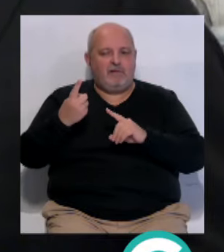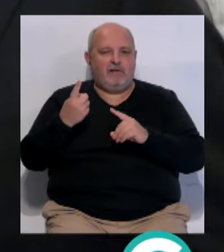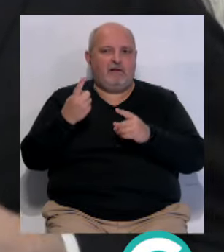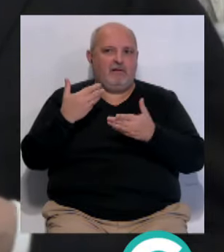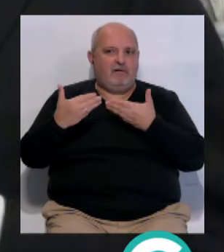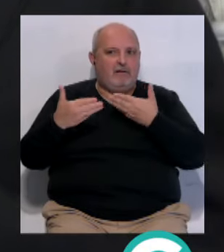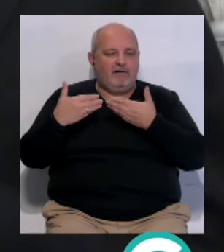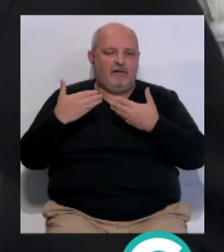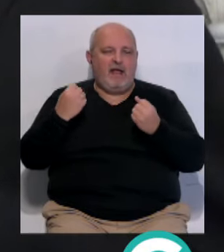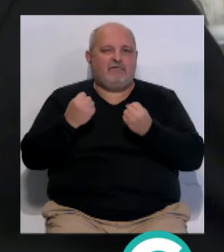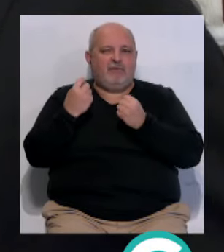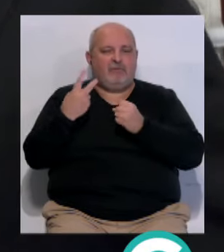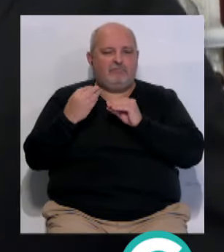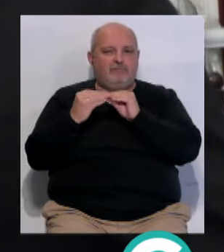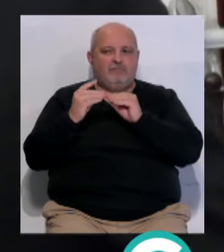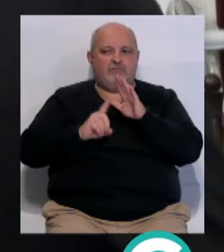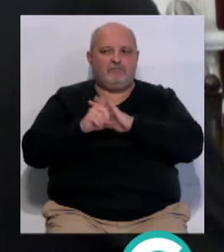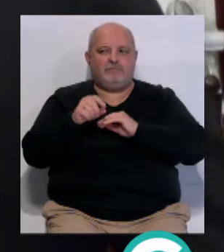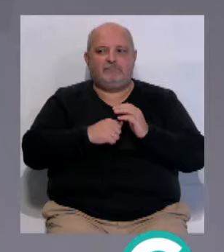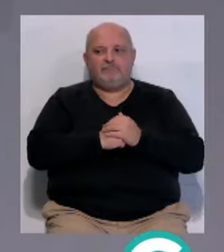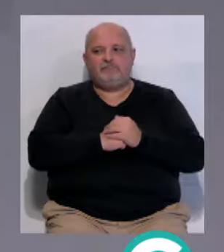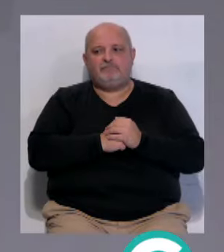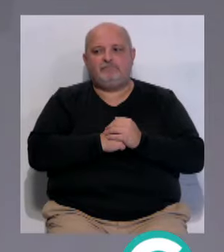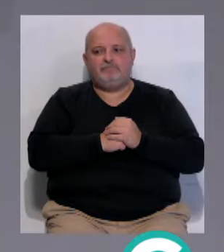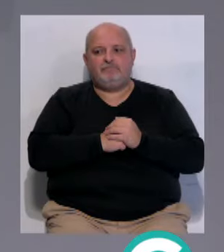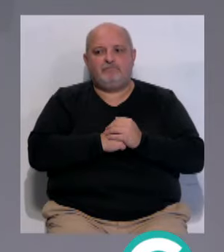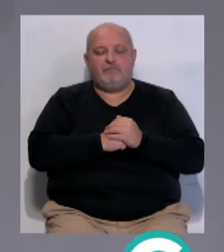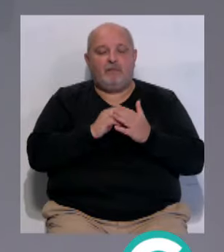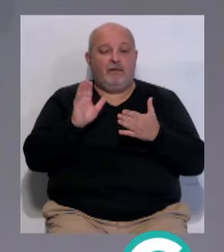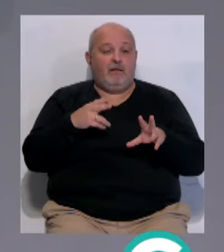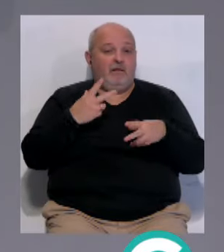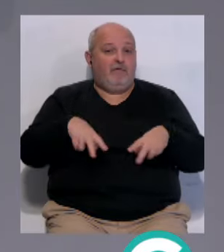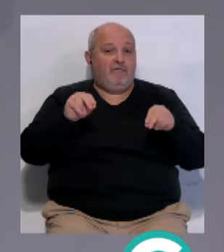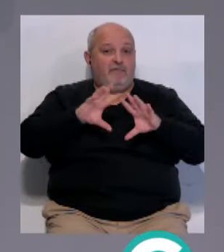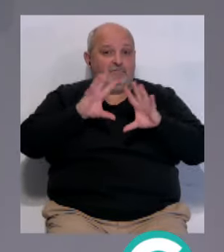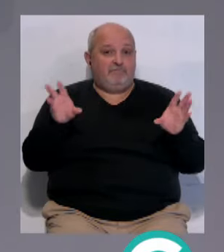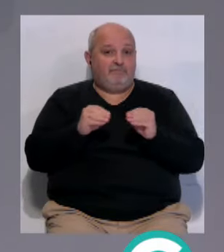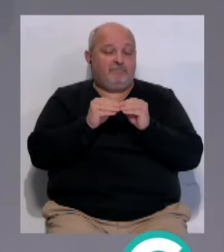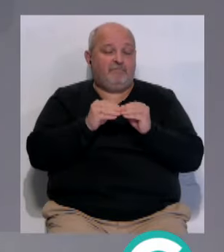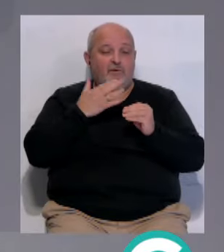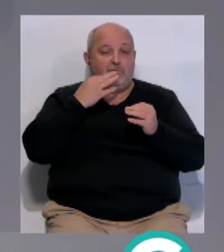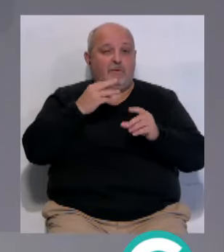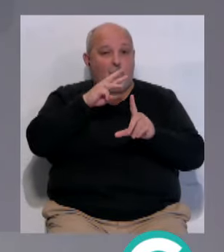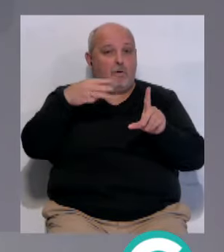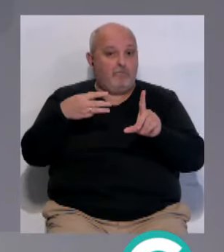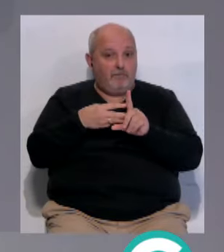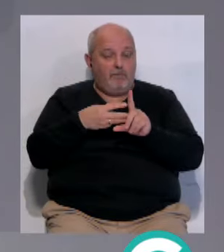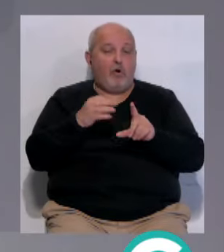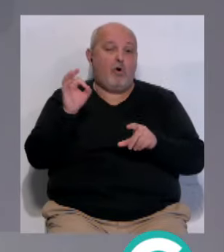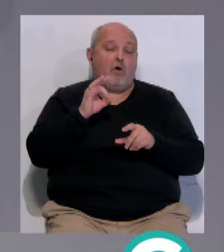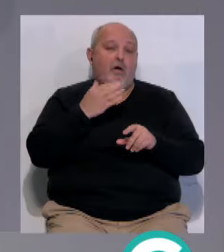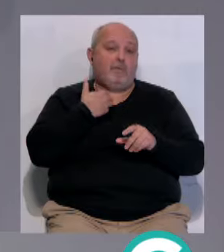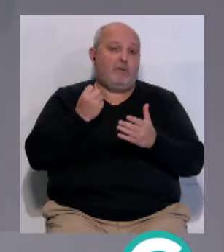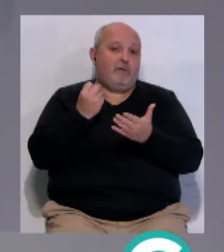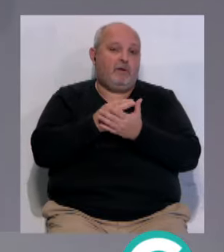debate acerca de las actividades... ...conjuntas que podíamos desarrollar. Y esto es todo por el momento... ...pueden seguir informados... ...ya saben... ...a través de nuestra